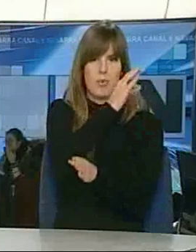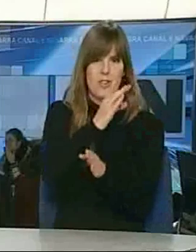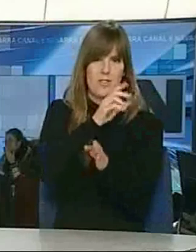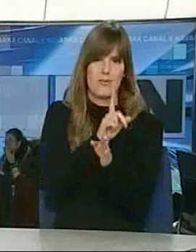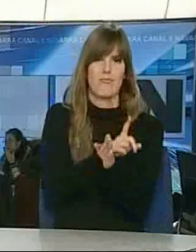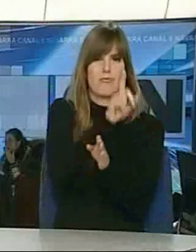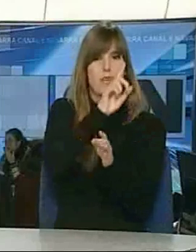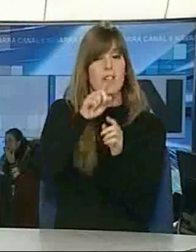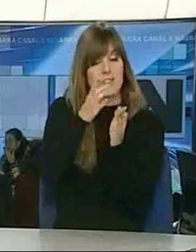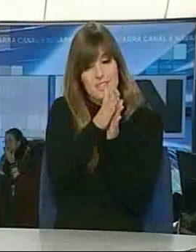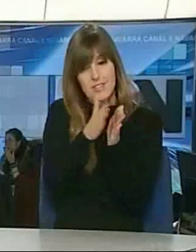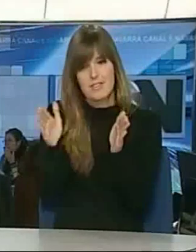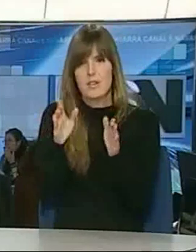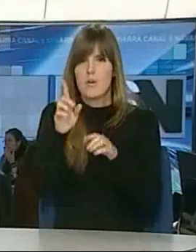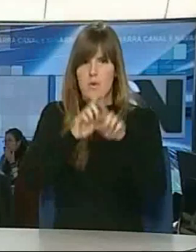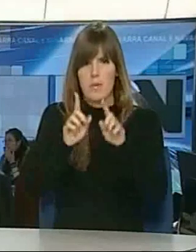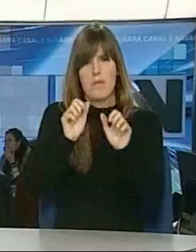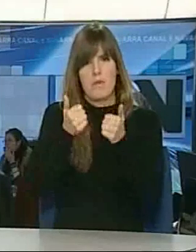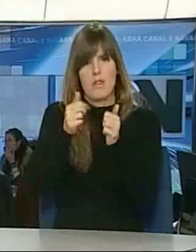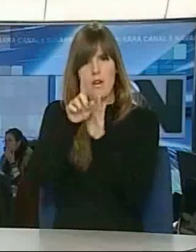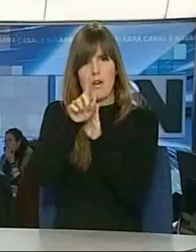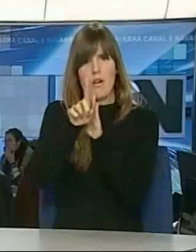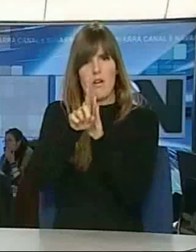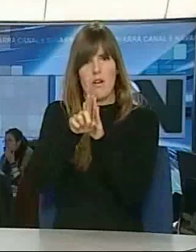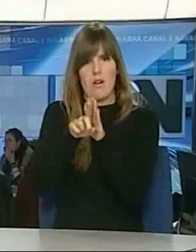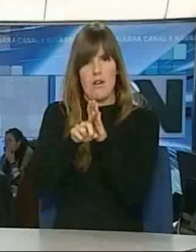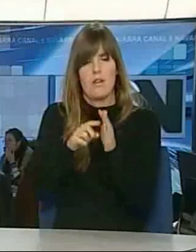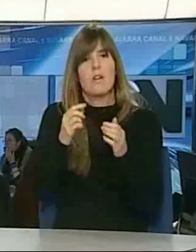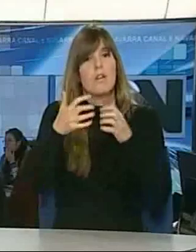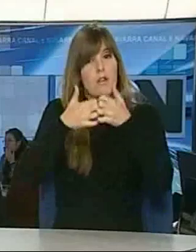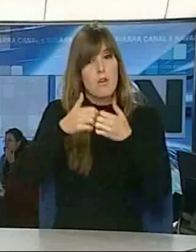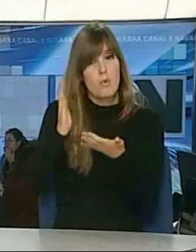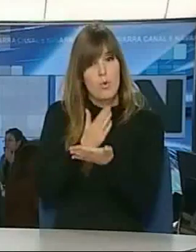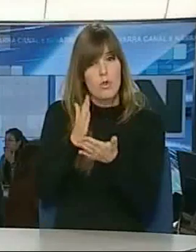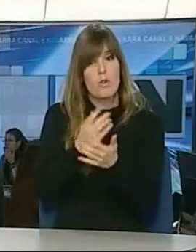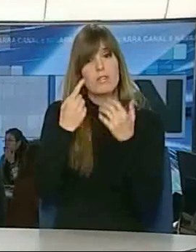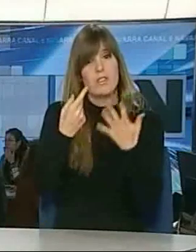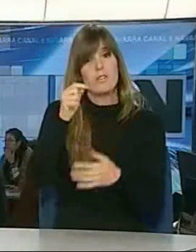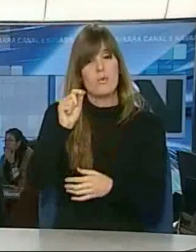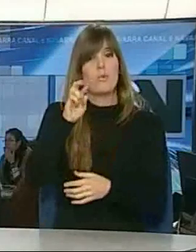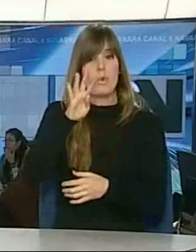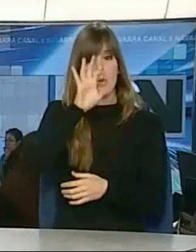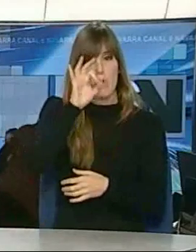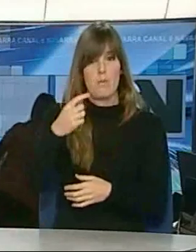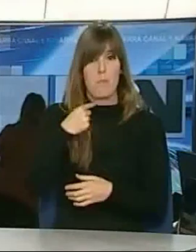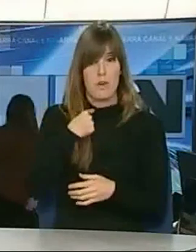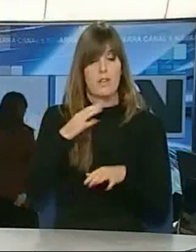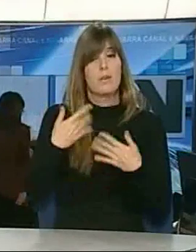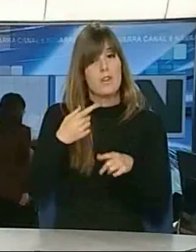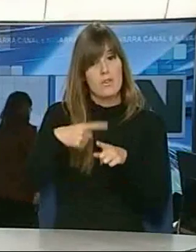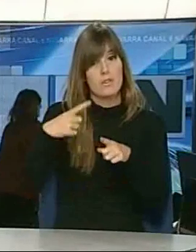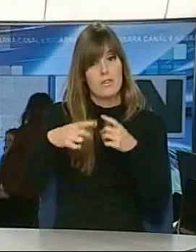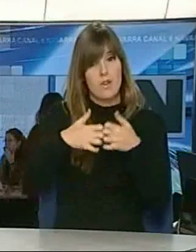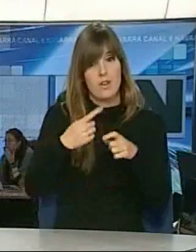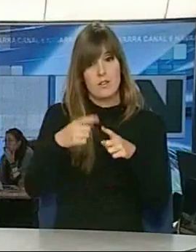de entonces la industria se resfría y ese constipado le supone una bajada de su producción de un 6,4%. Las exportaciones, que venían